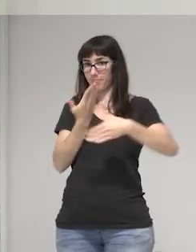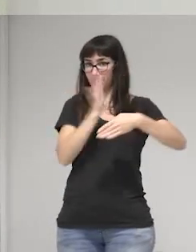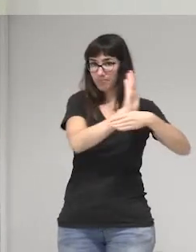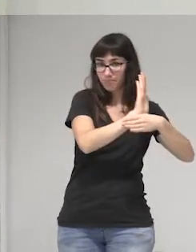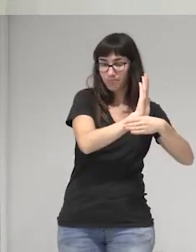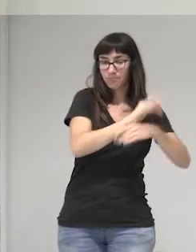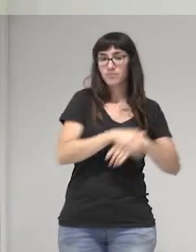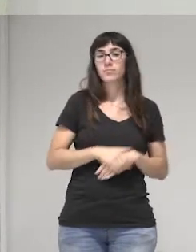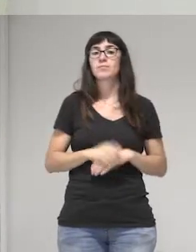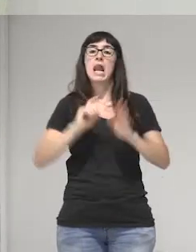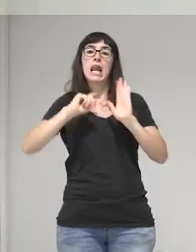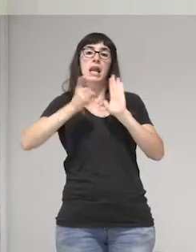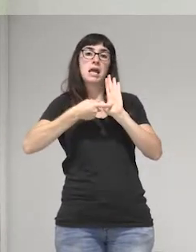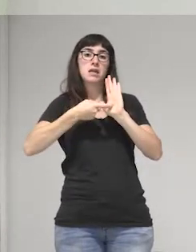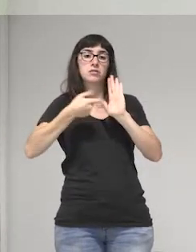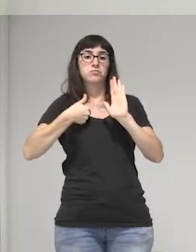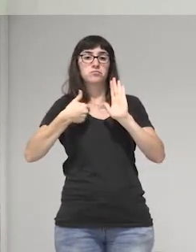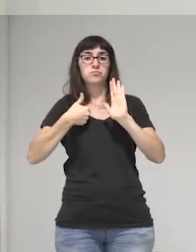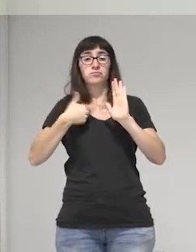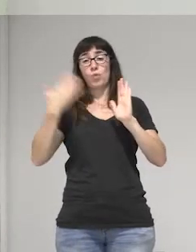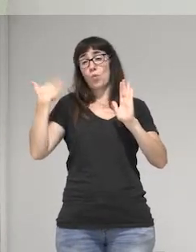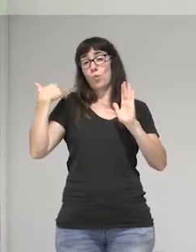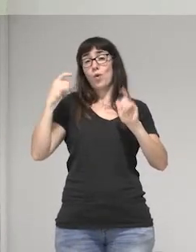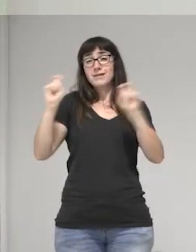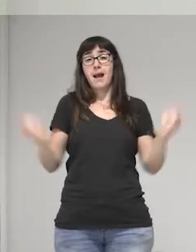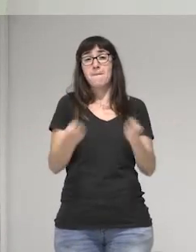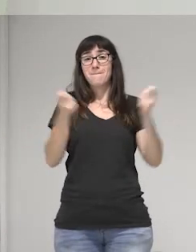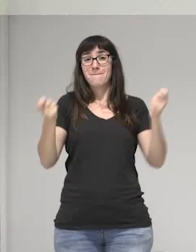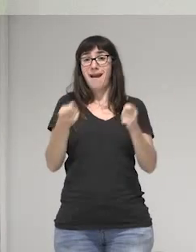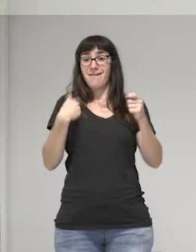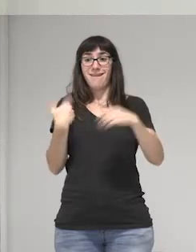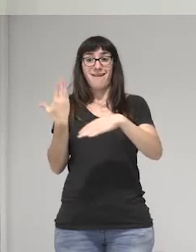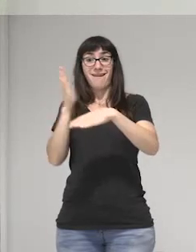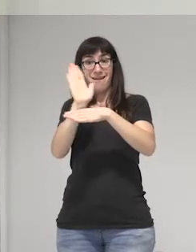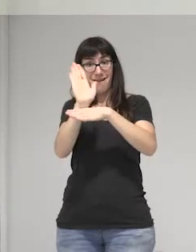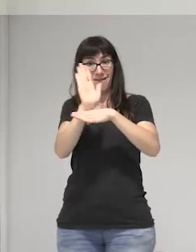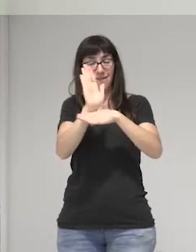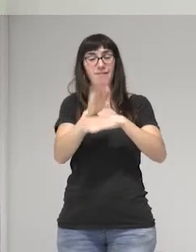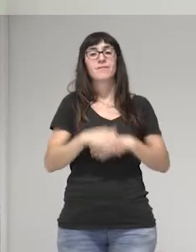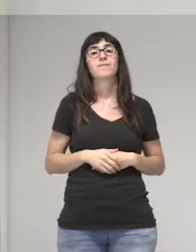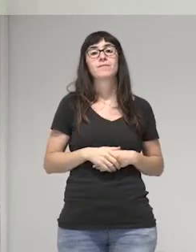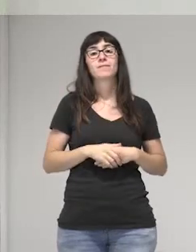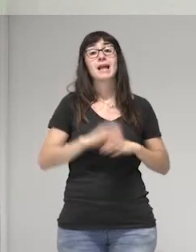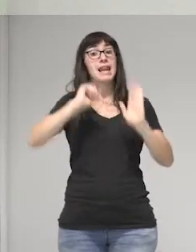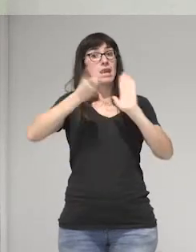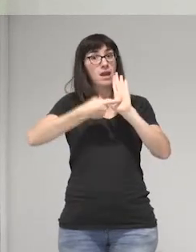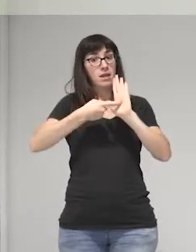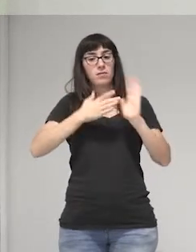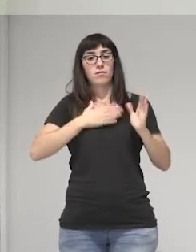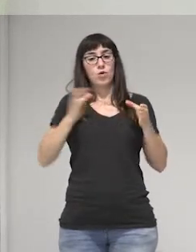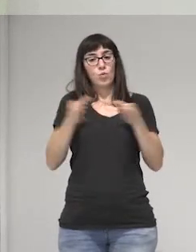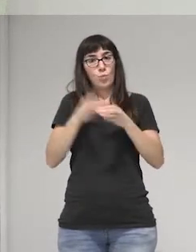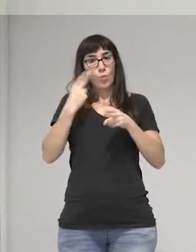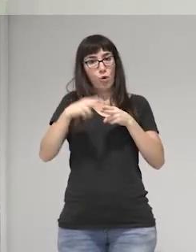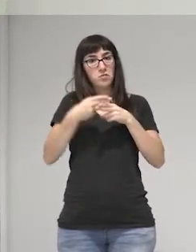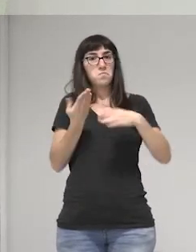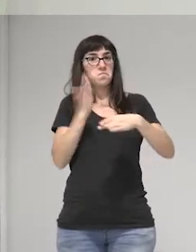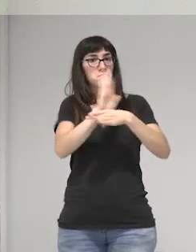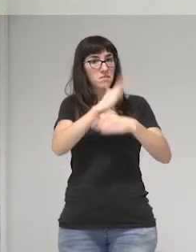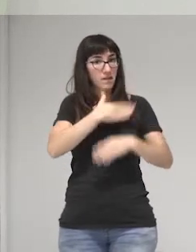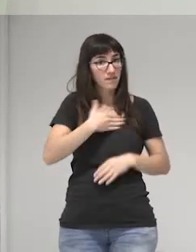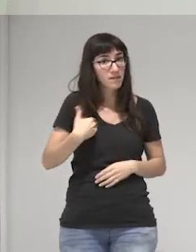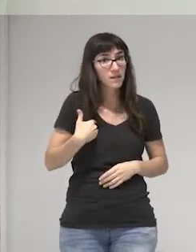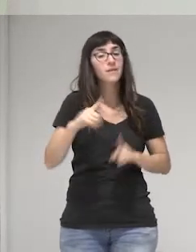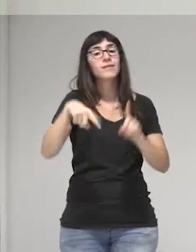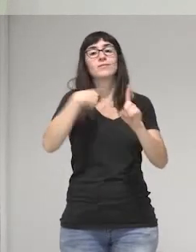ofrecimos presentar en la campaña electoral, las leyes que el partido quiere presentar y las leyes que